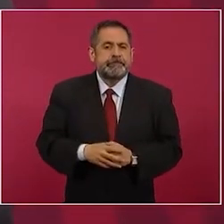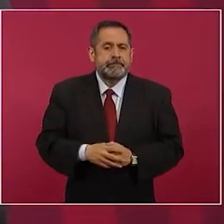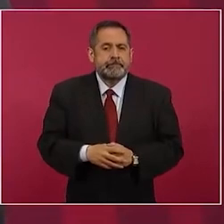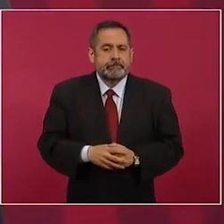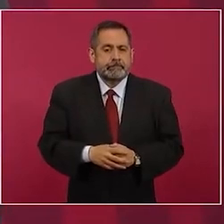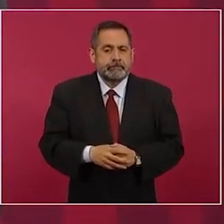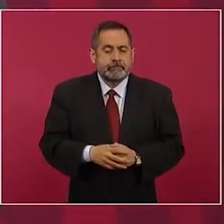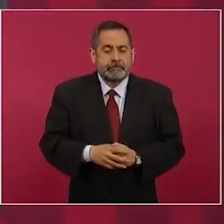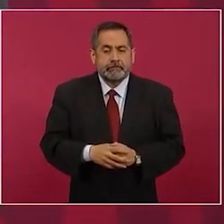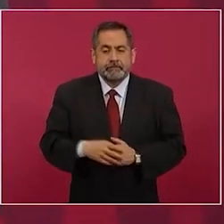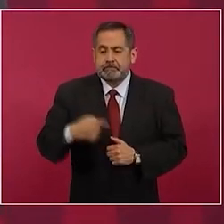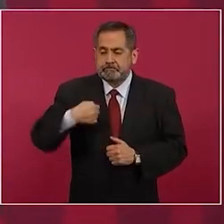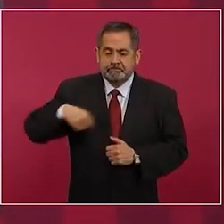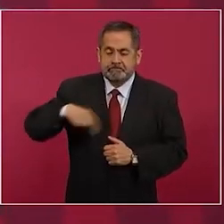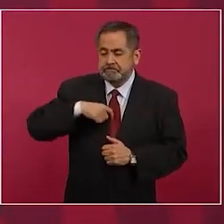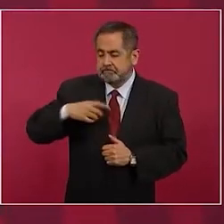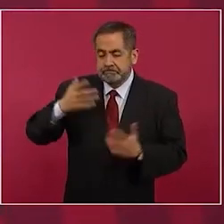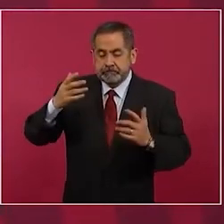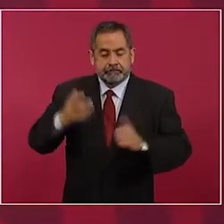no podemos